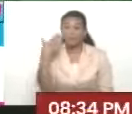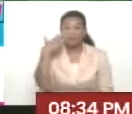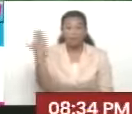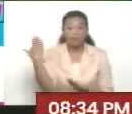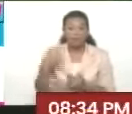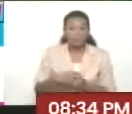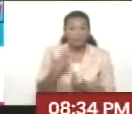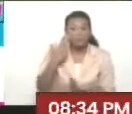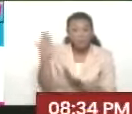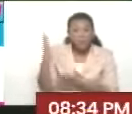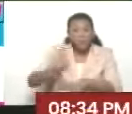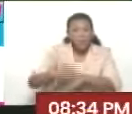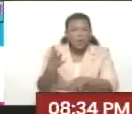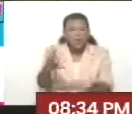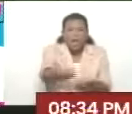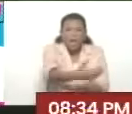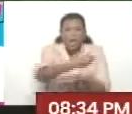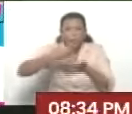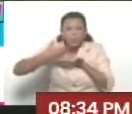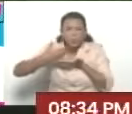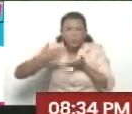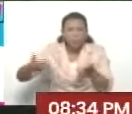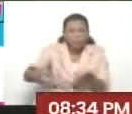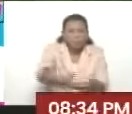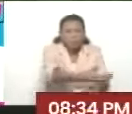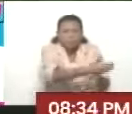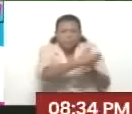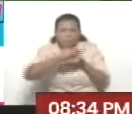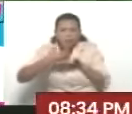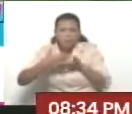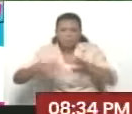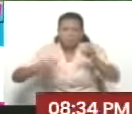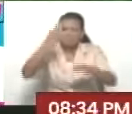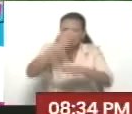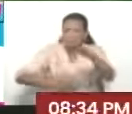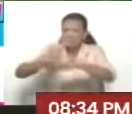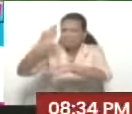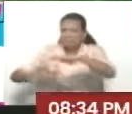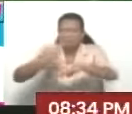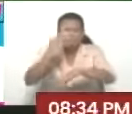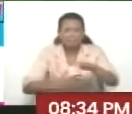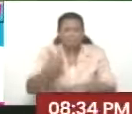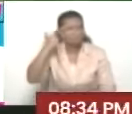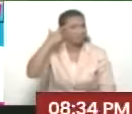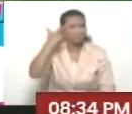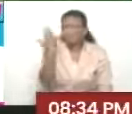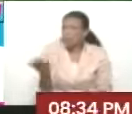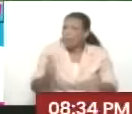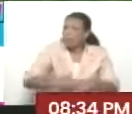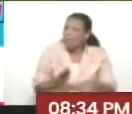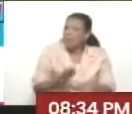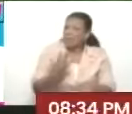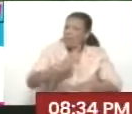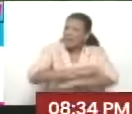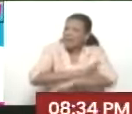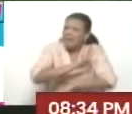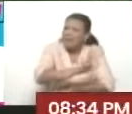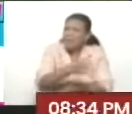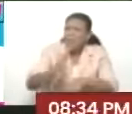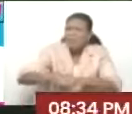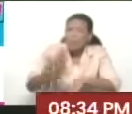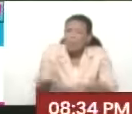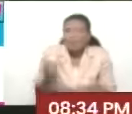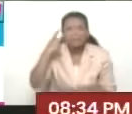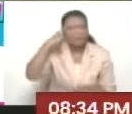¿Y por qué se lo llevaron, lo secuestraron y por qué? Para descuartizarlo. ¿Qué lógica tiene eso? Díganme ustedes. Yo le he